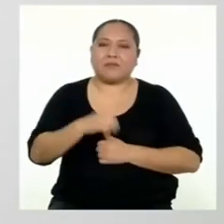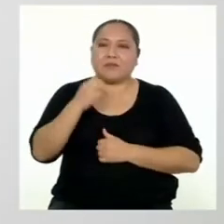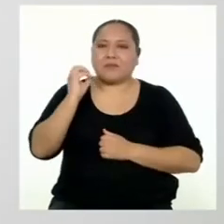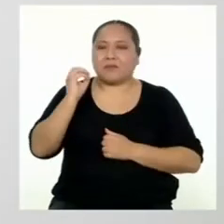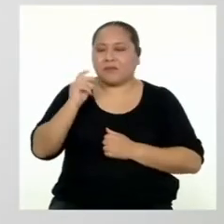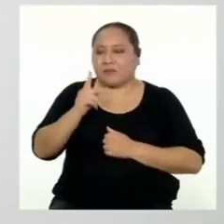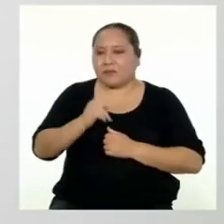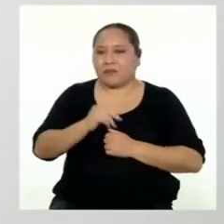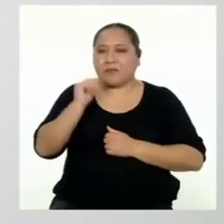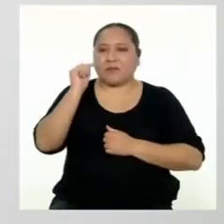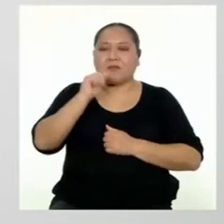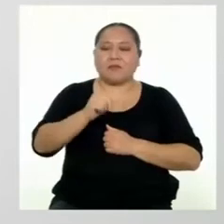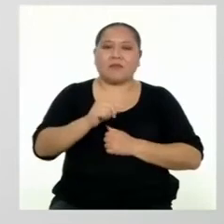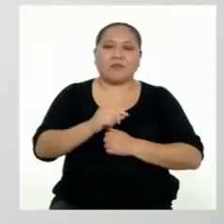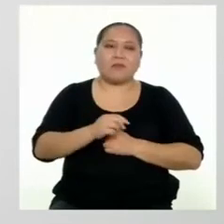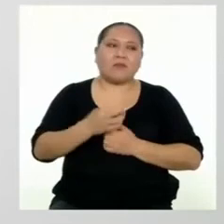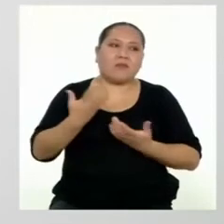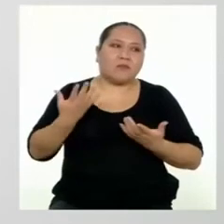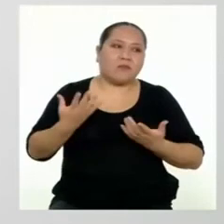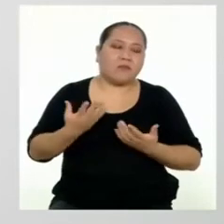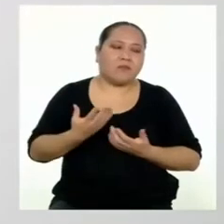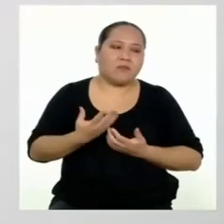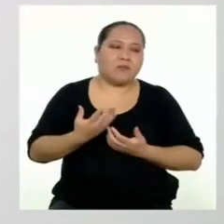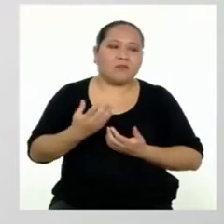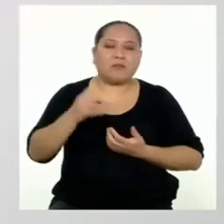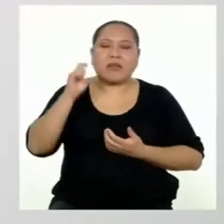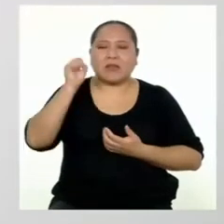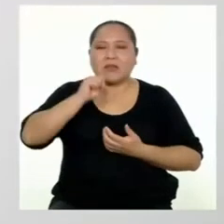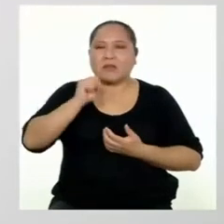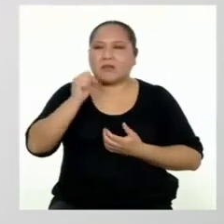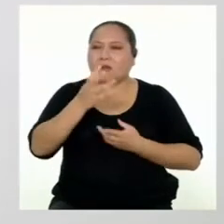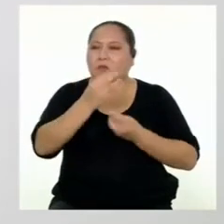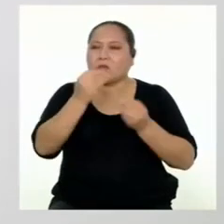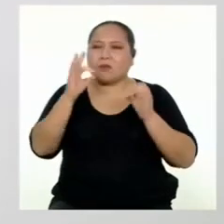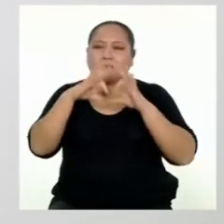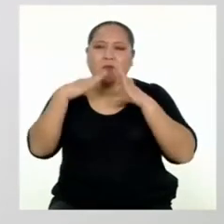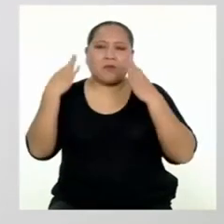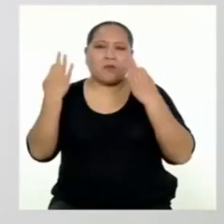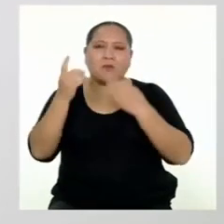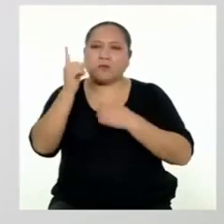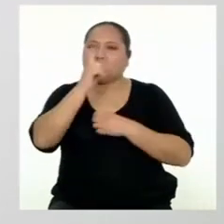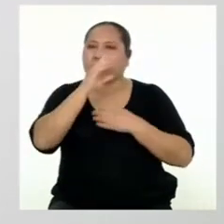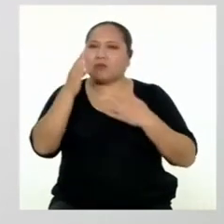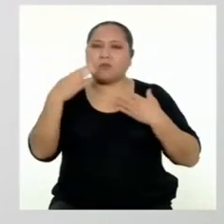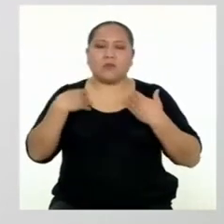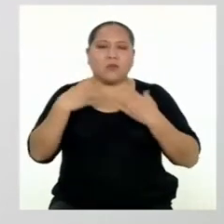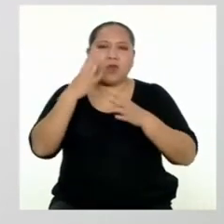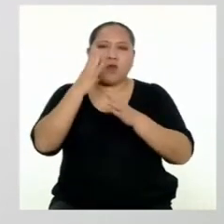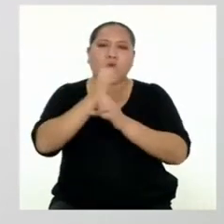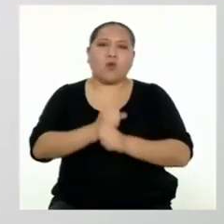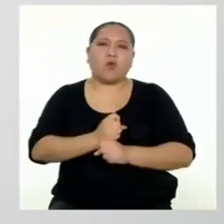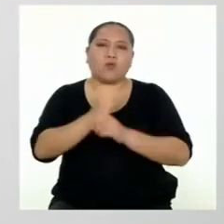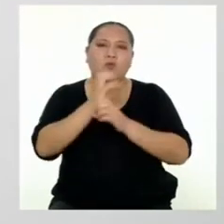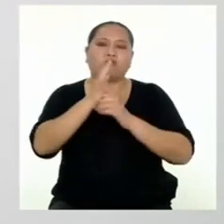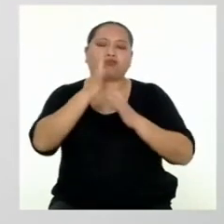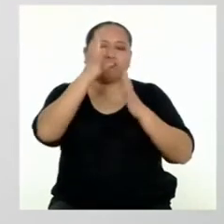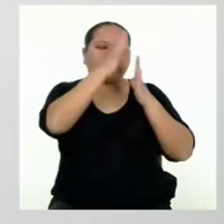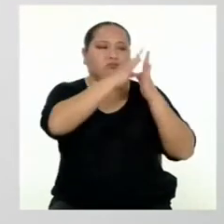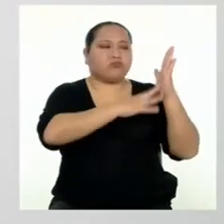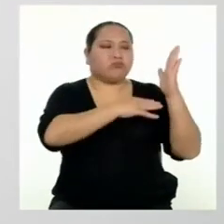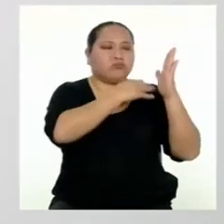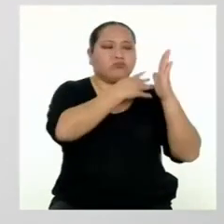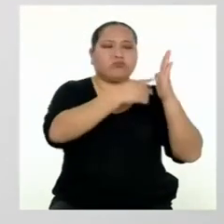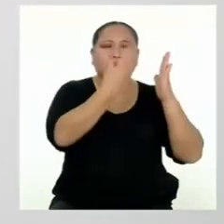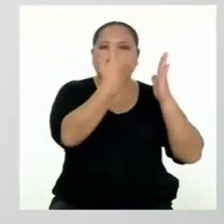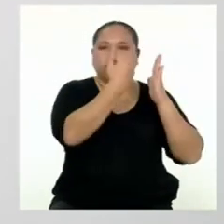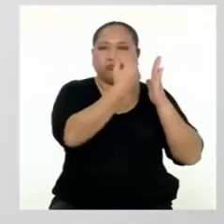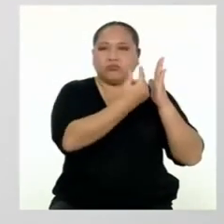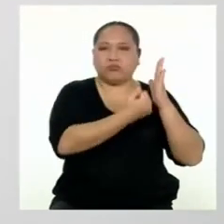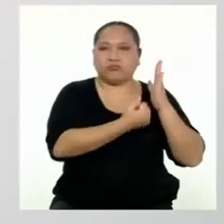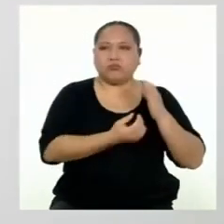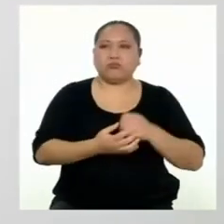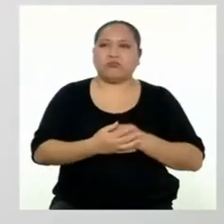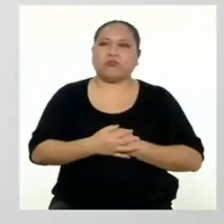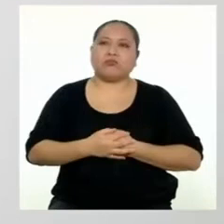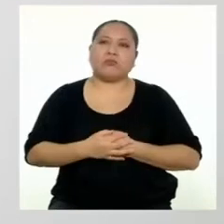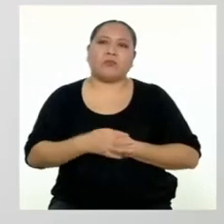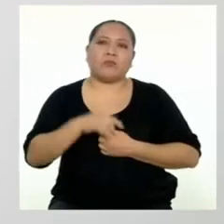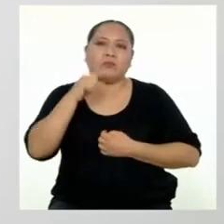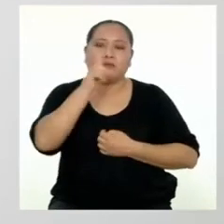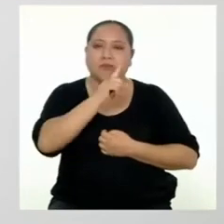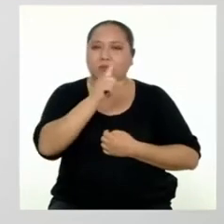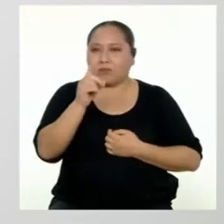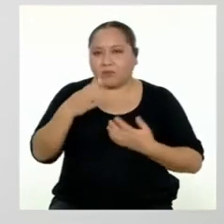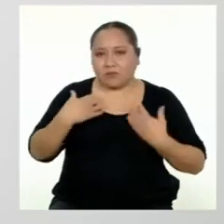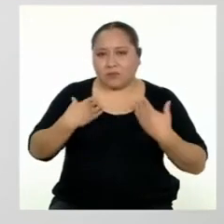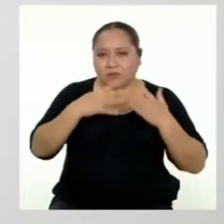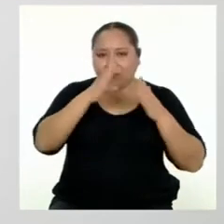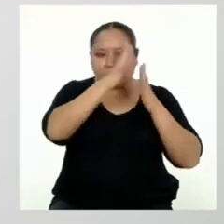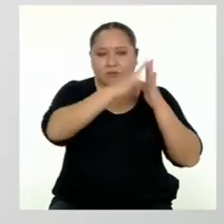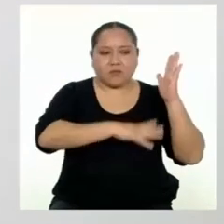Bueno, es muy común encontrar familias que no tienen la costumbre de hacer un presupuesto. Y